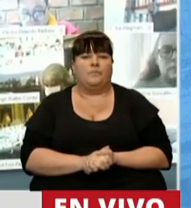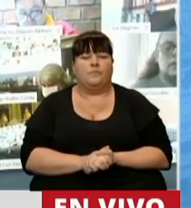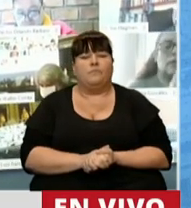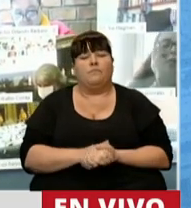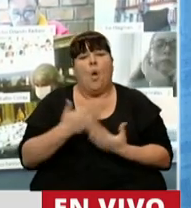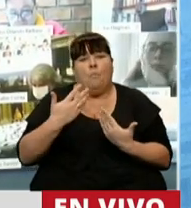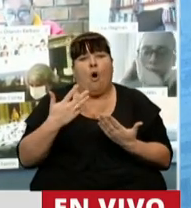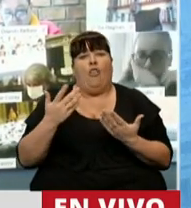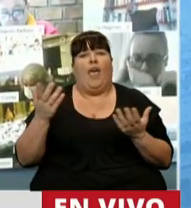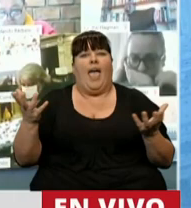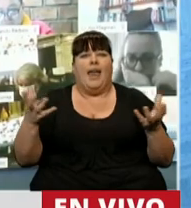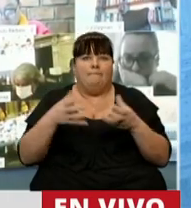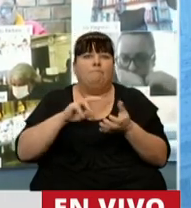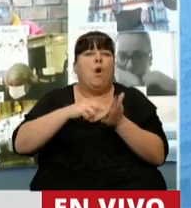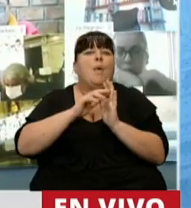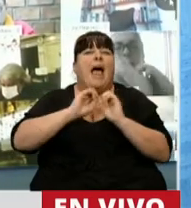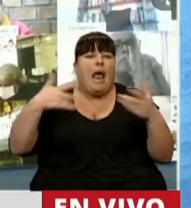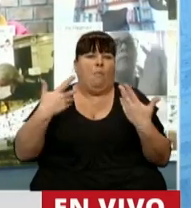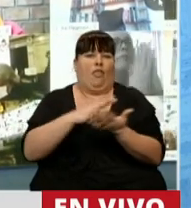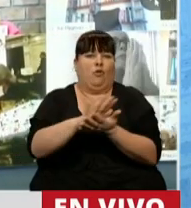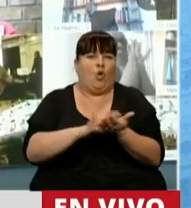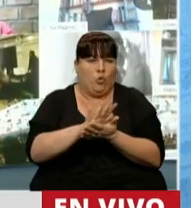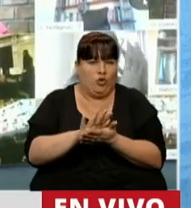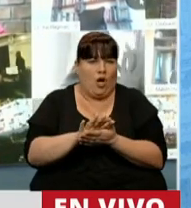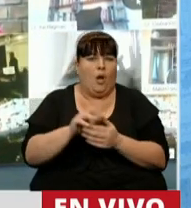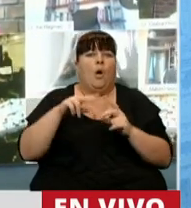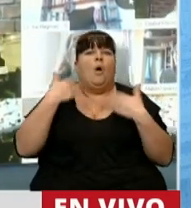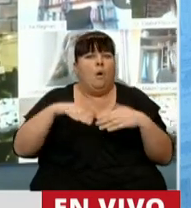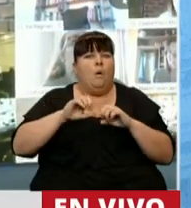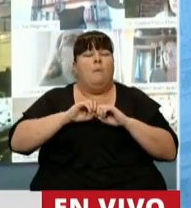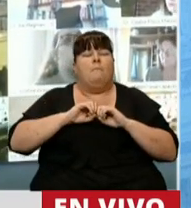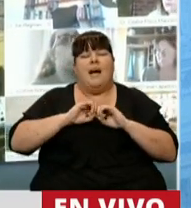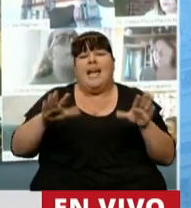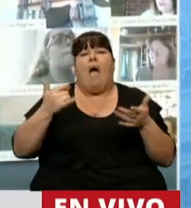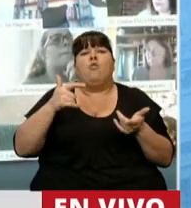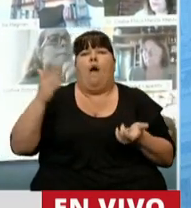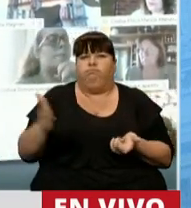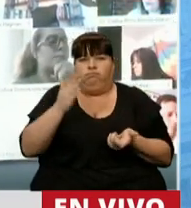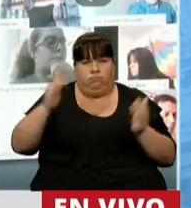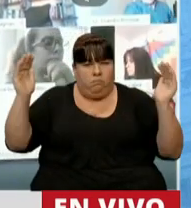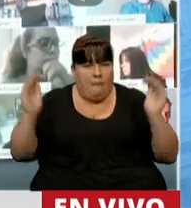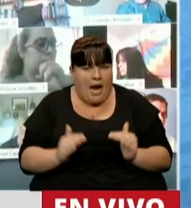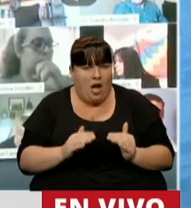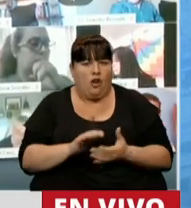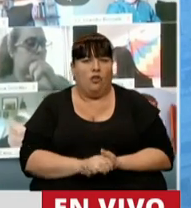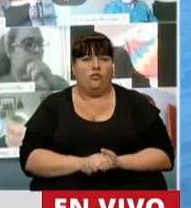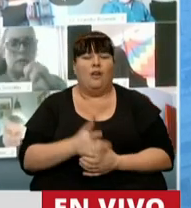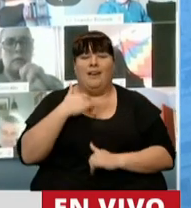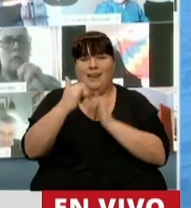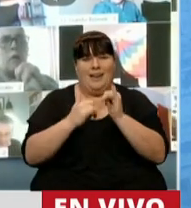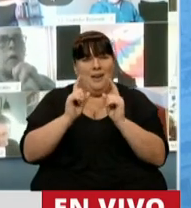posibilidad de salir al encuentro de un grave problema la grave disminución de la actividad productiva por lo que